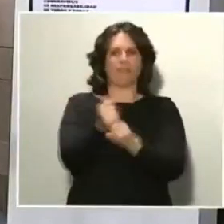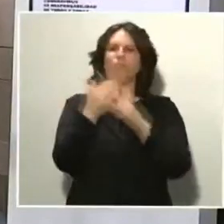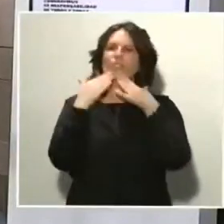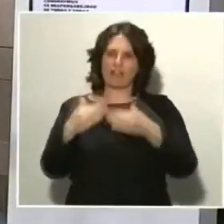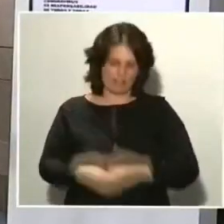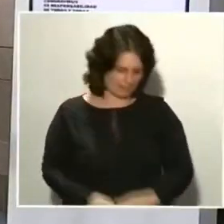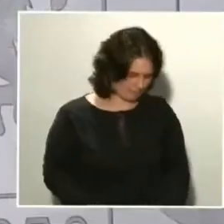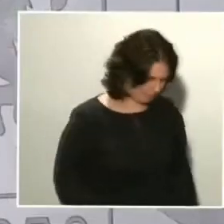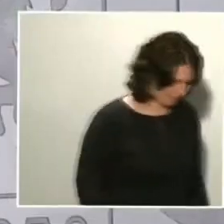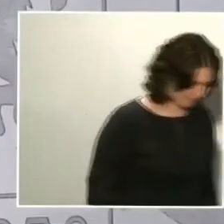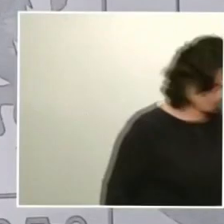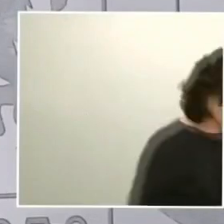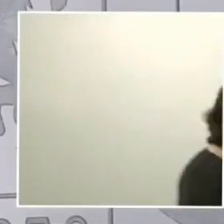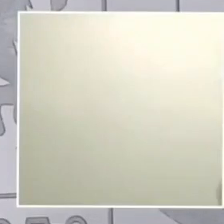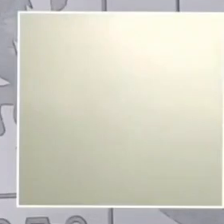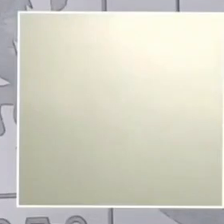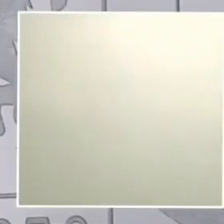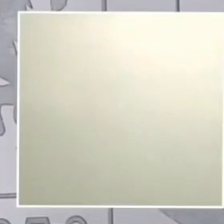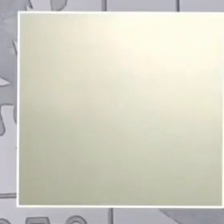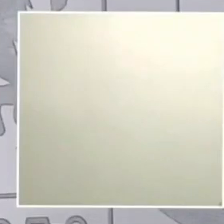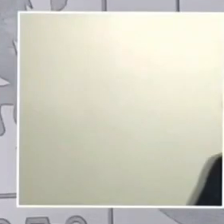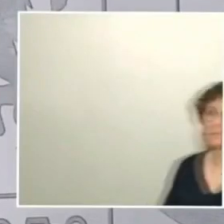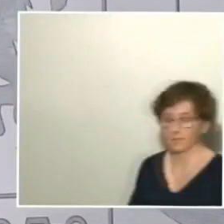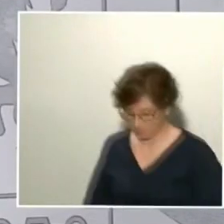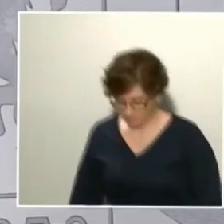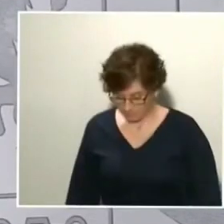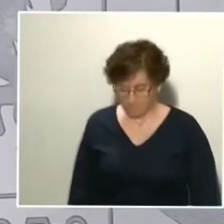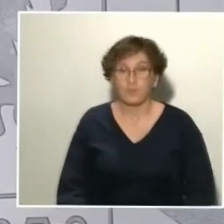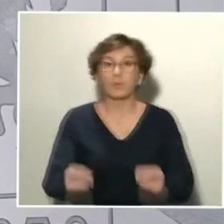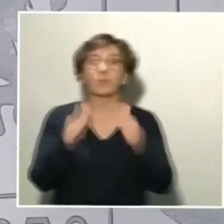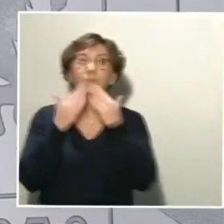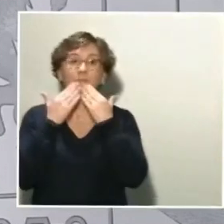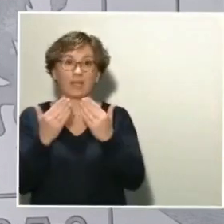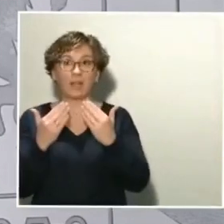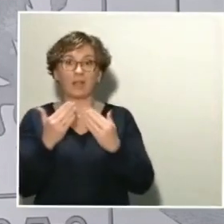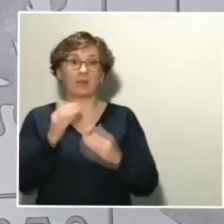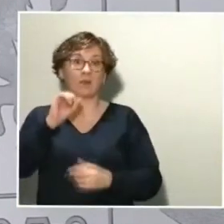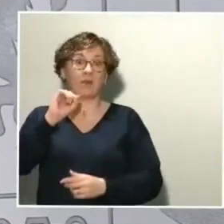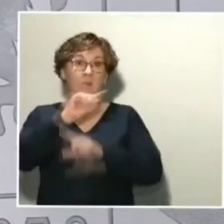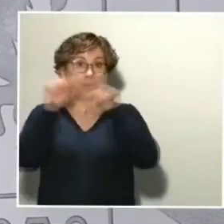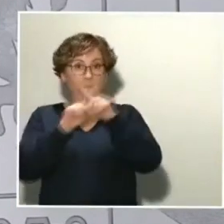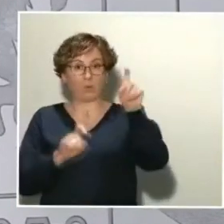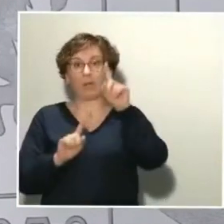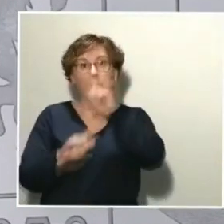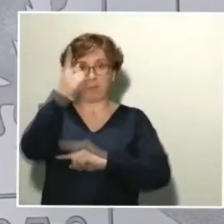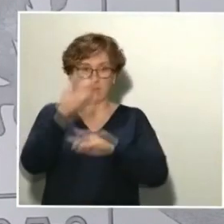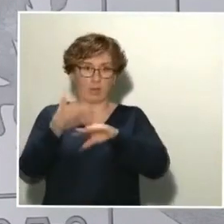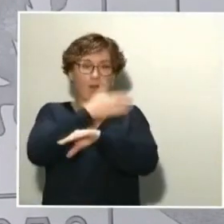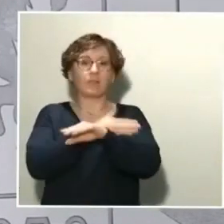Muchas gracias, María José. Bueno, antes de pasar a las preguntas, como siempre, vamos a hacer alguna pequeña reflexión sobre los datos y la evolución de la epidemia.